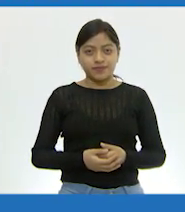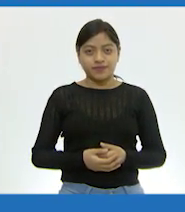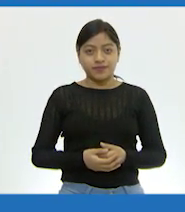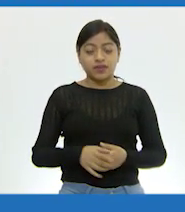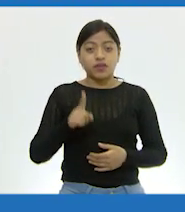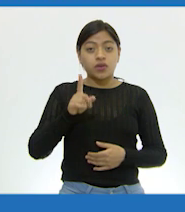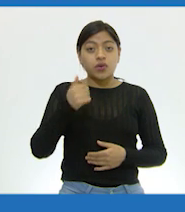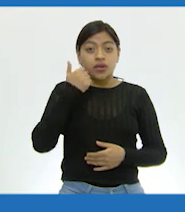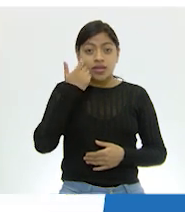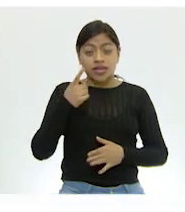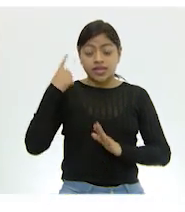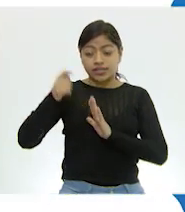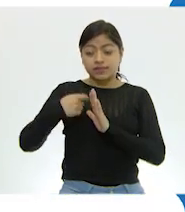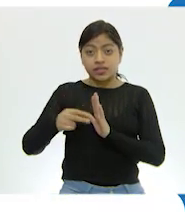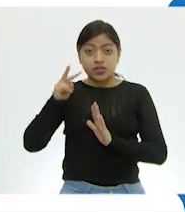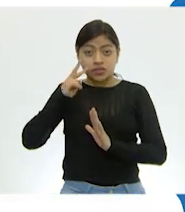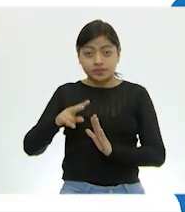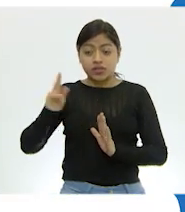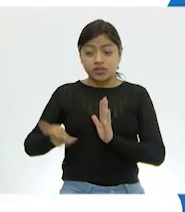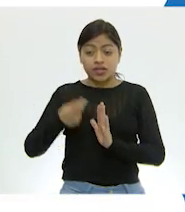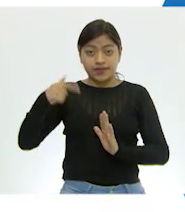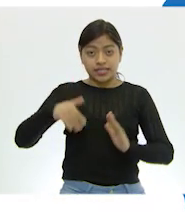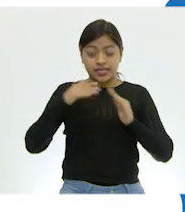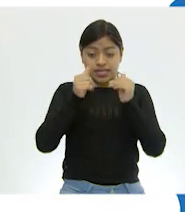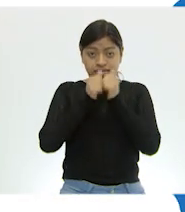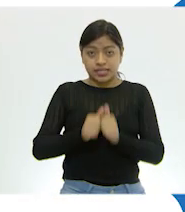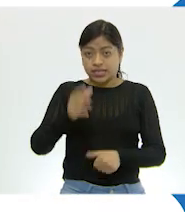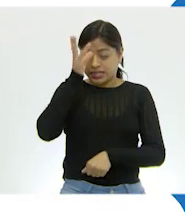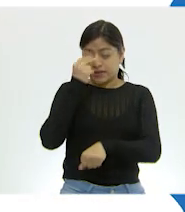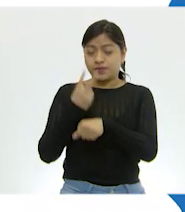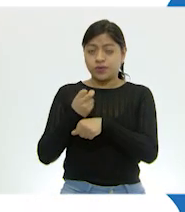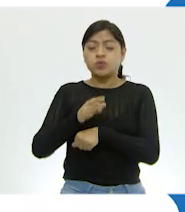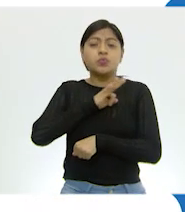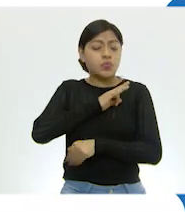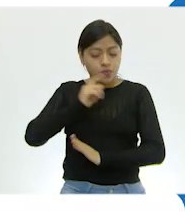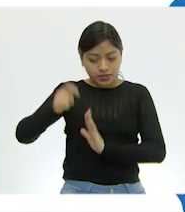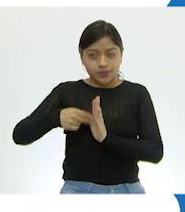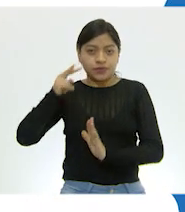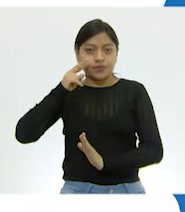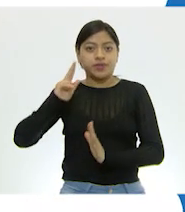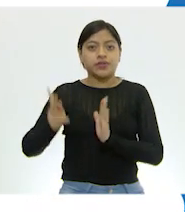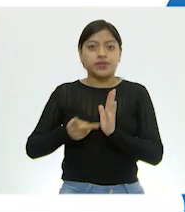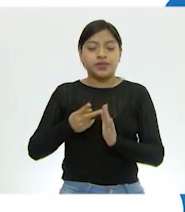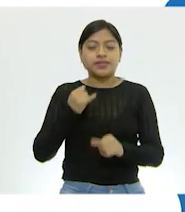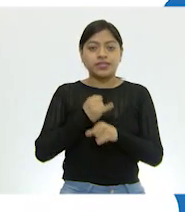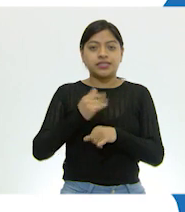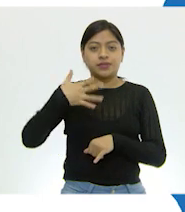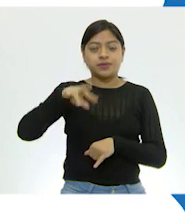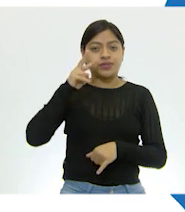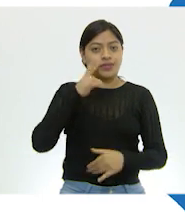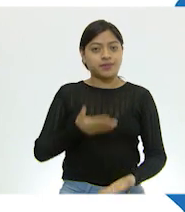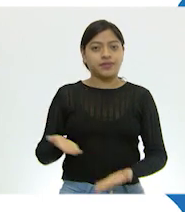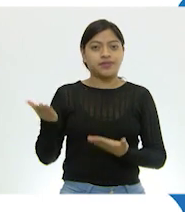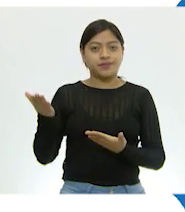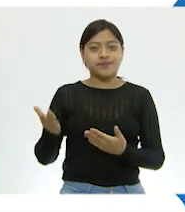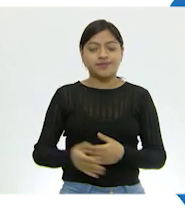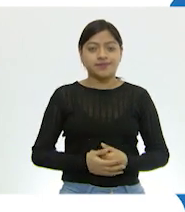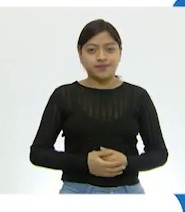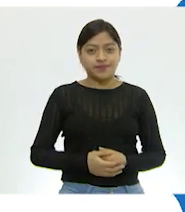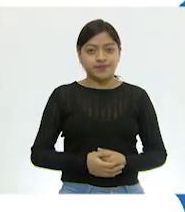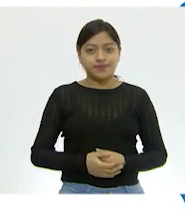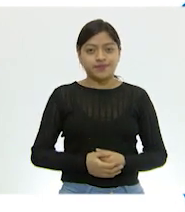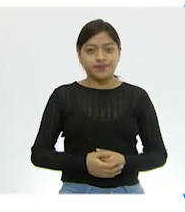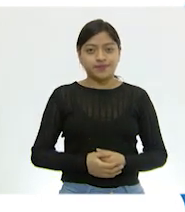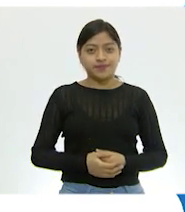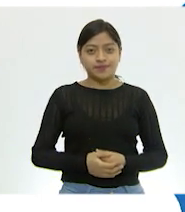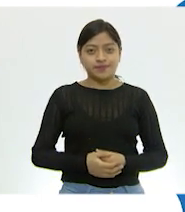Si quieres volver a ver los programas de Aprende en Casa 2, los puedes encontrar en la siguiente liga. Aprendeencasa.cep